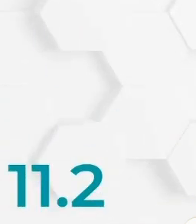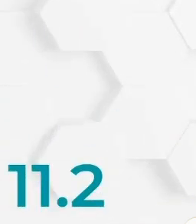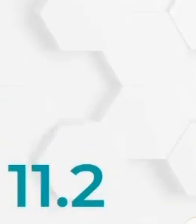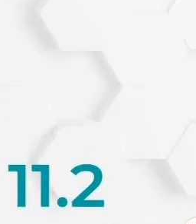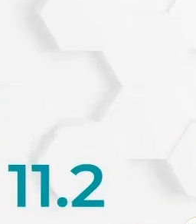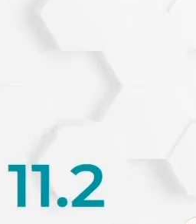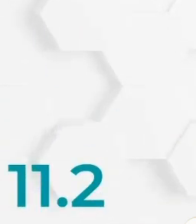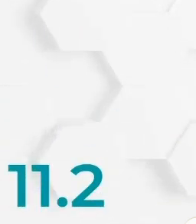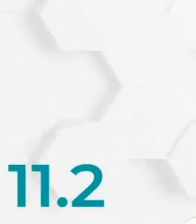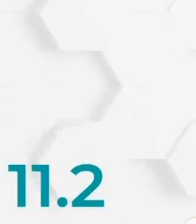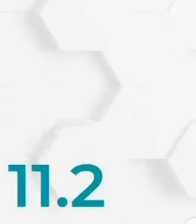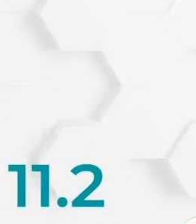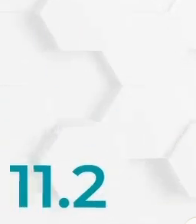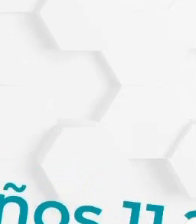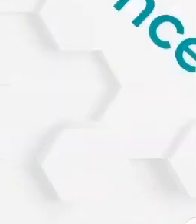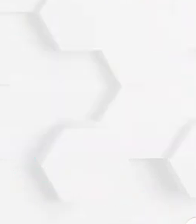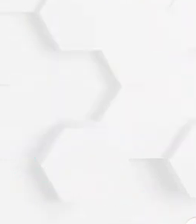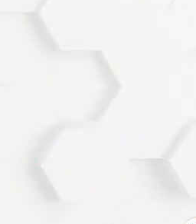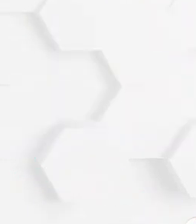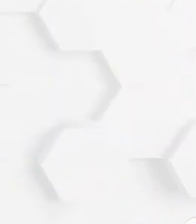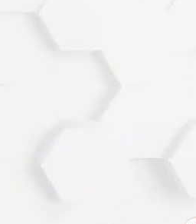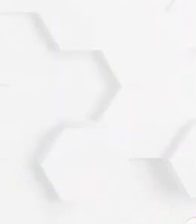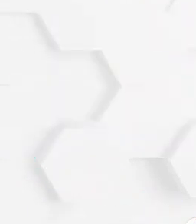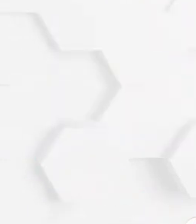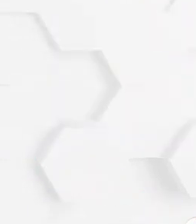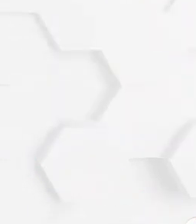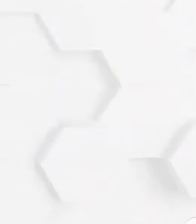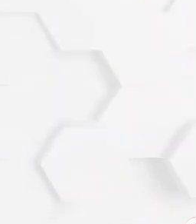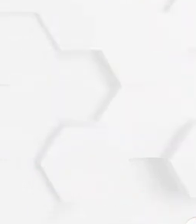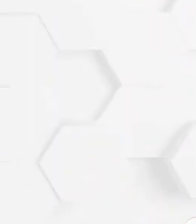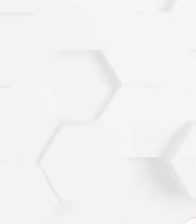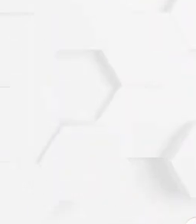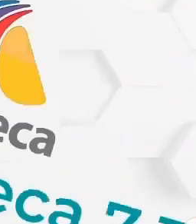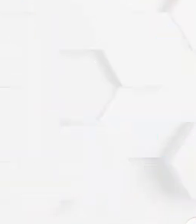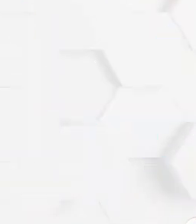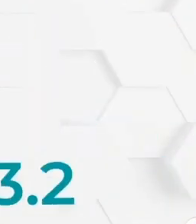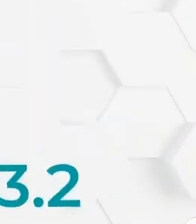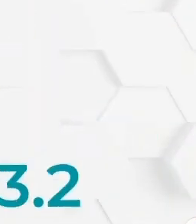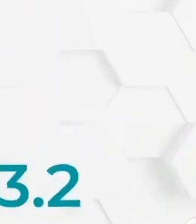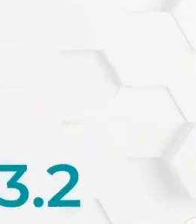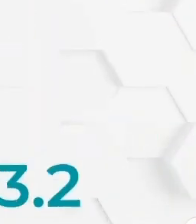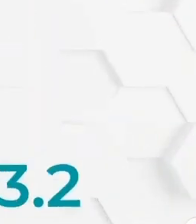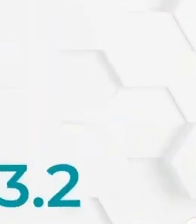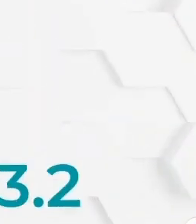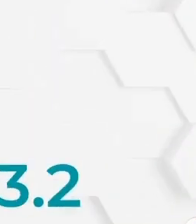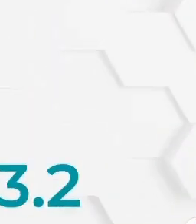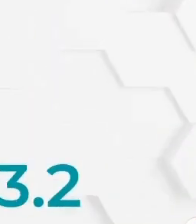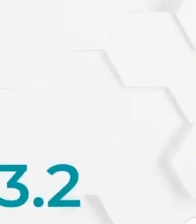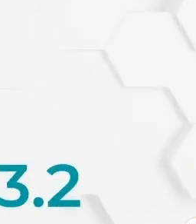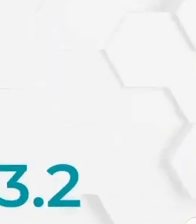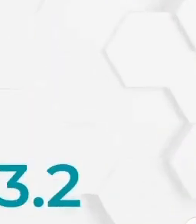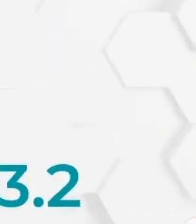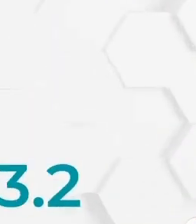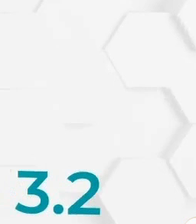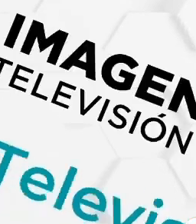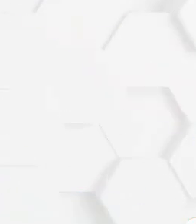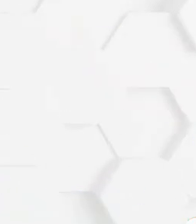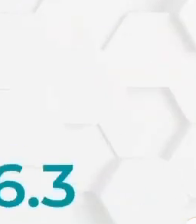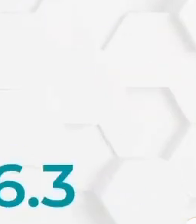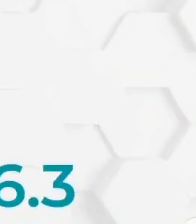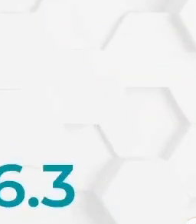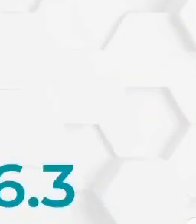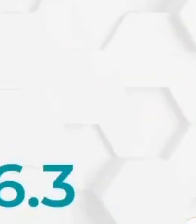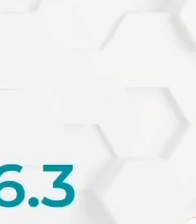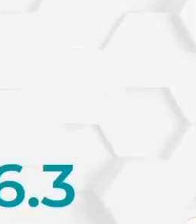Niños 11.2 TV Azteca 7.3 Imagen Televisión 3.2 Milenio